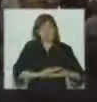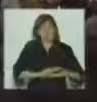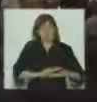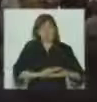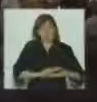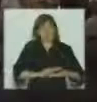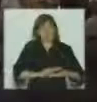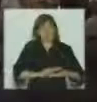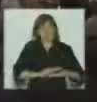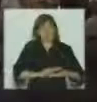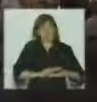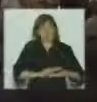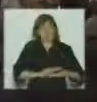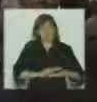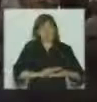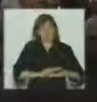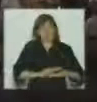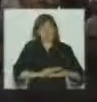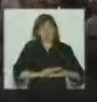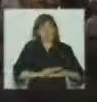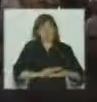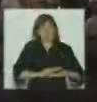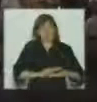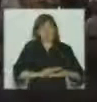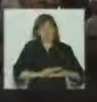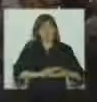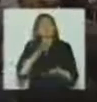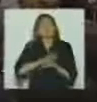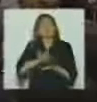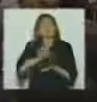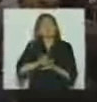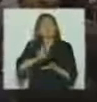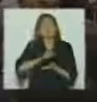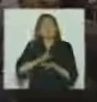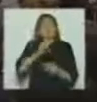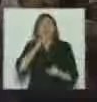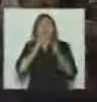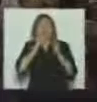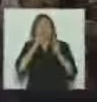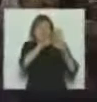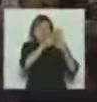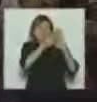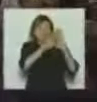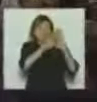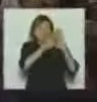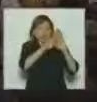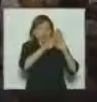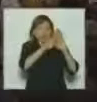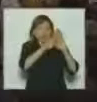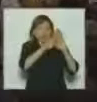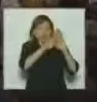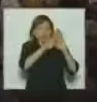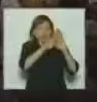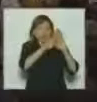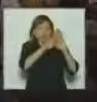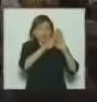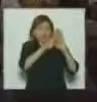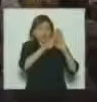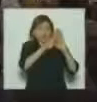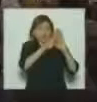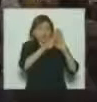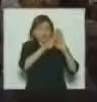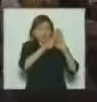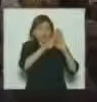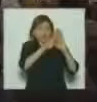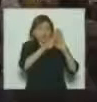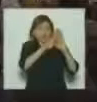Vacua es el Banco de Contenidos Audiovisuales Argentinos Universales. ¿Qué quiere decir